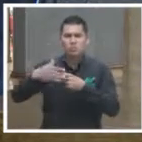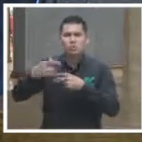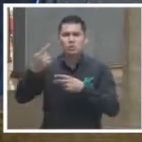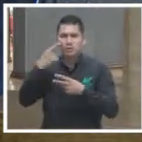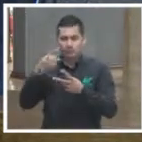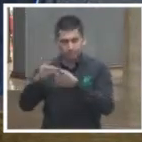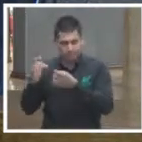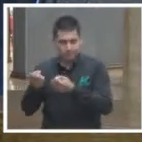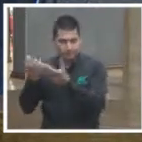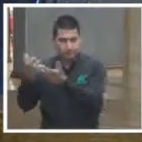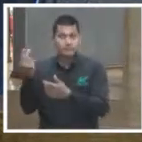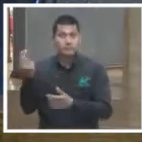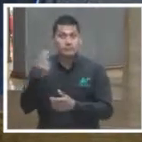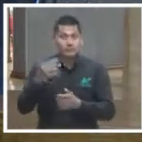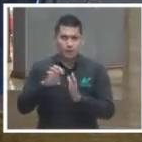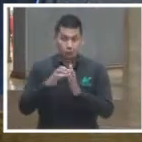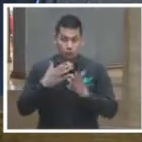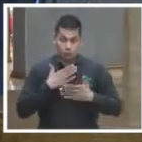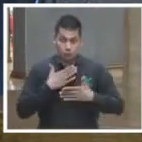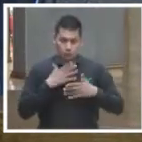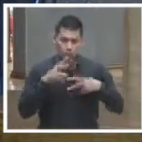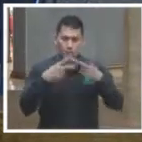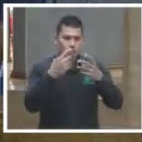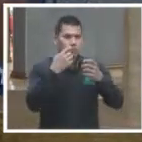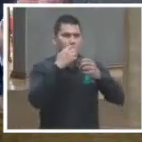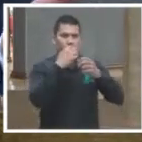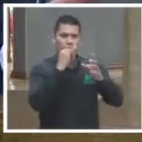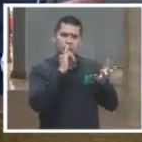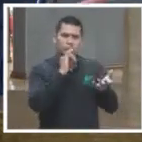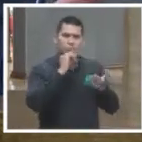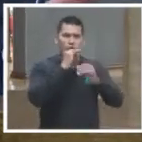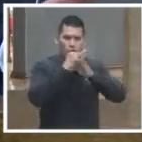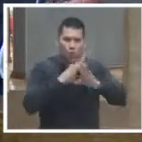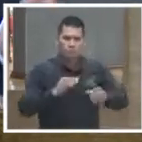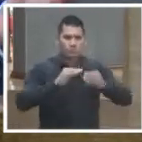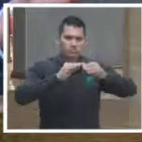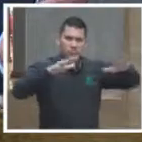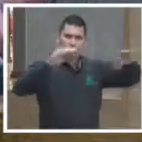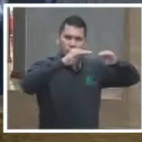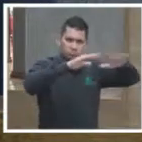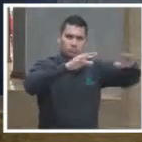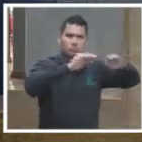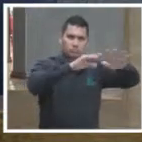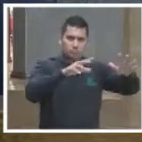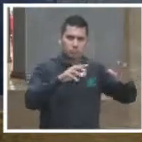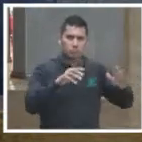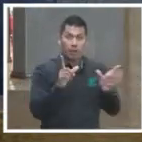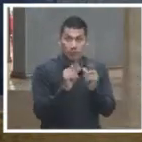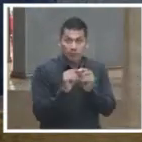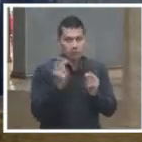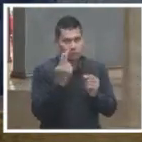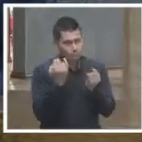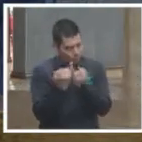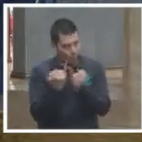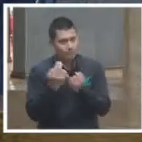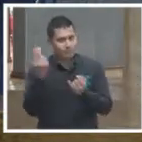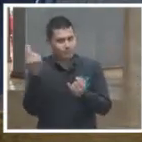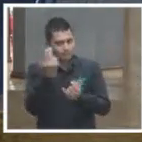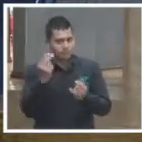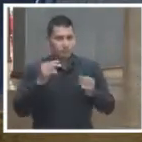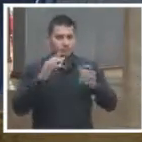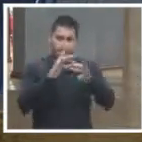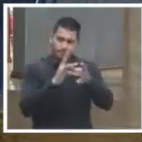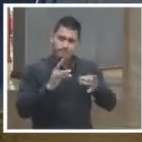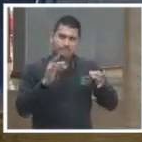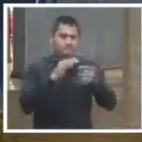informar, pero también tengo que explicar, y todos los que estamos aquí, creo que seremos muy conscientes